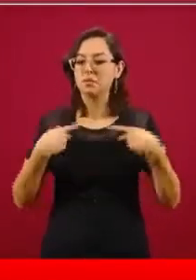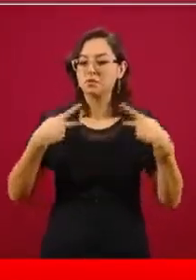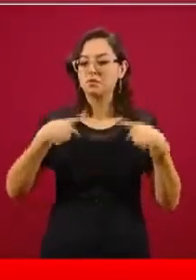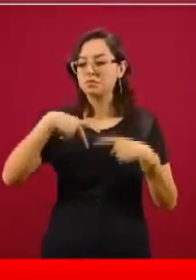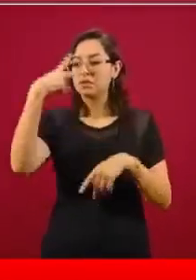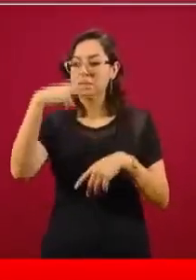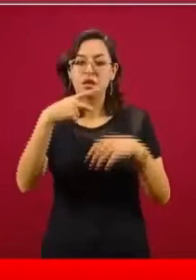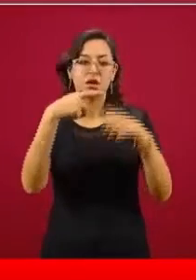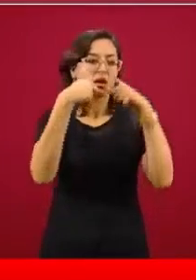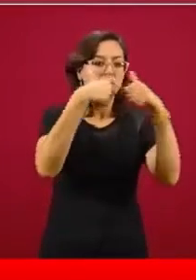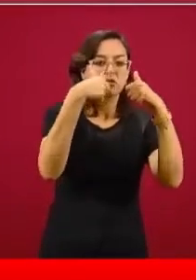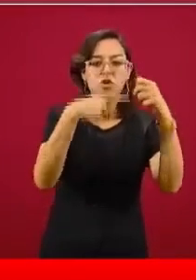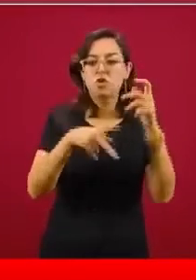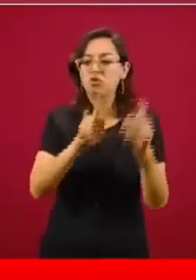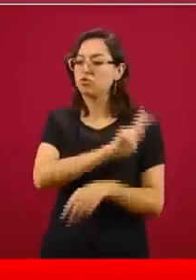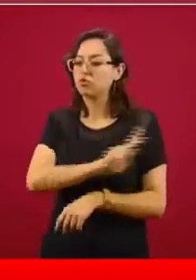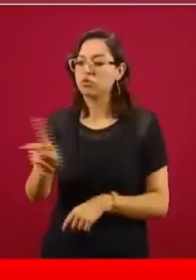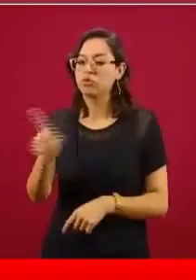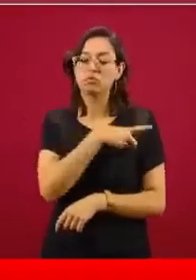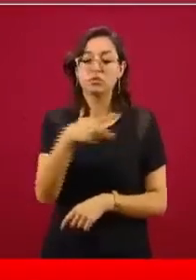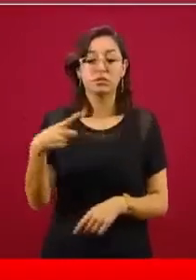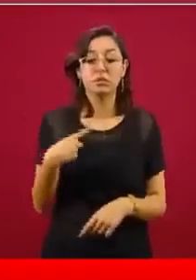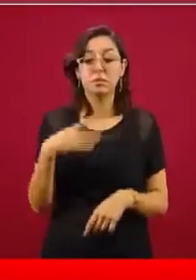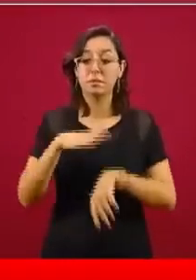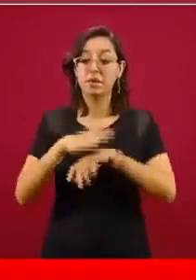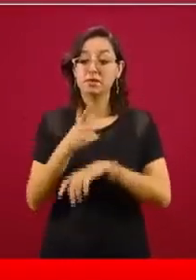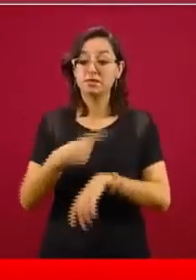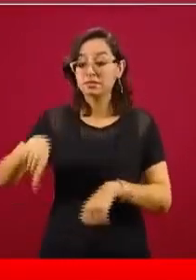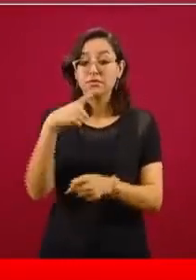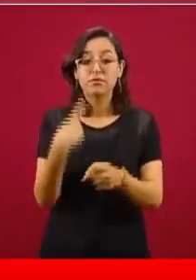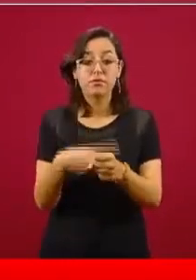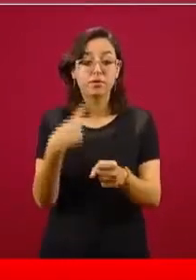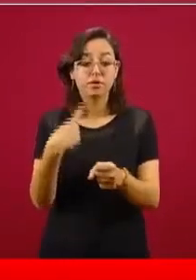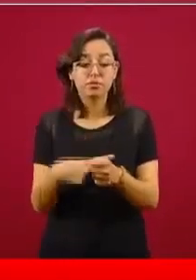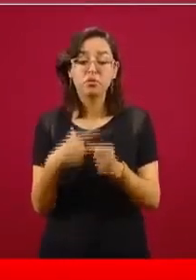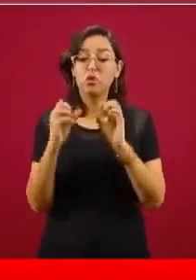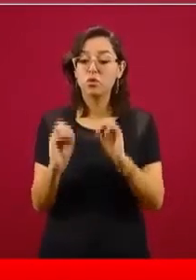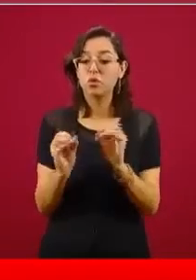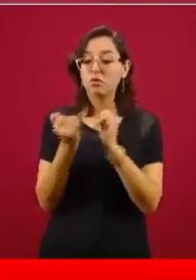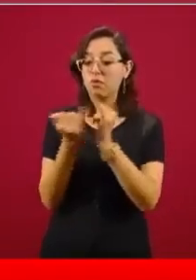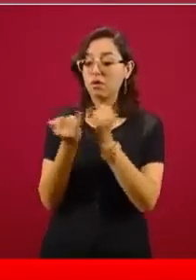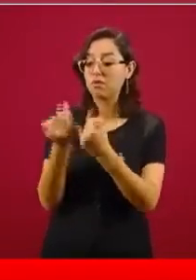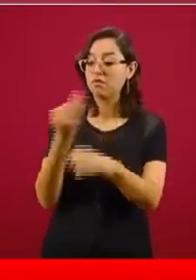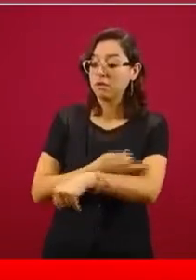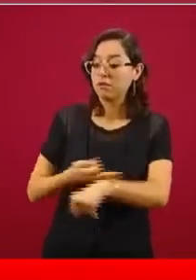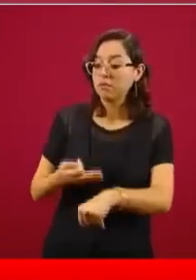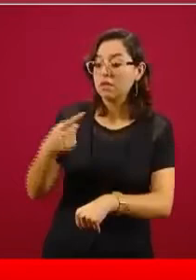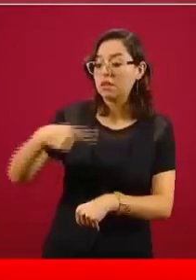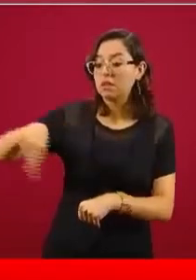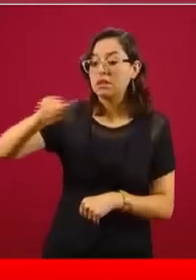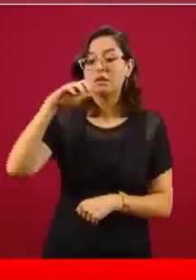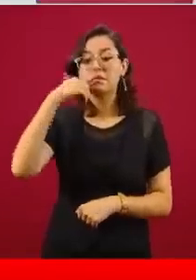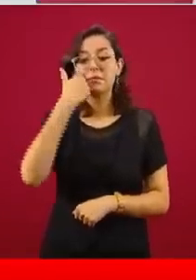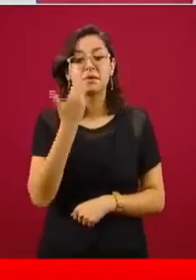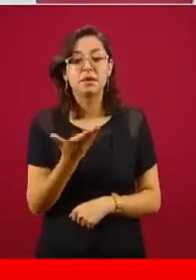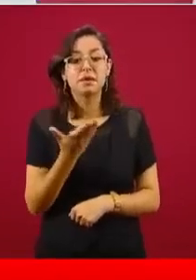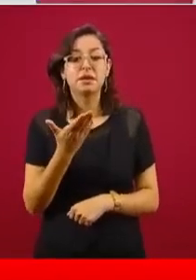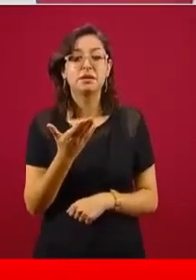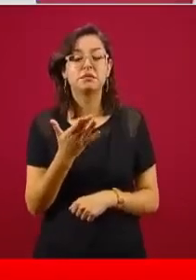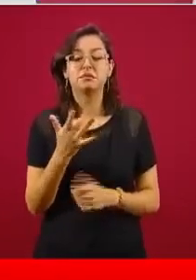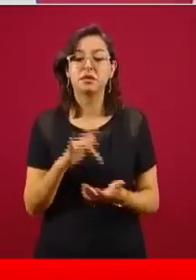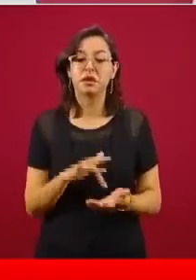enfermos y nos piden apoyo, o en aquellos casos donde las familias nos piden respaldo para el traslado